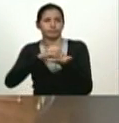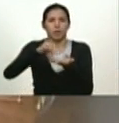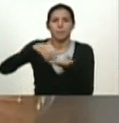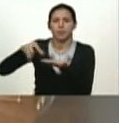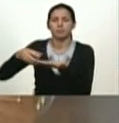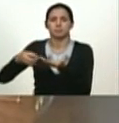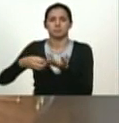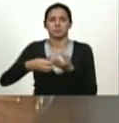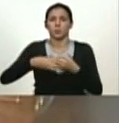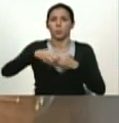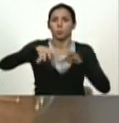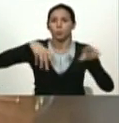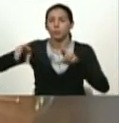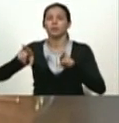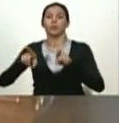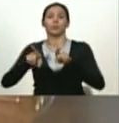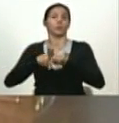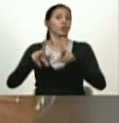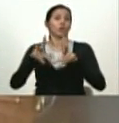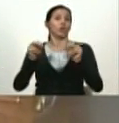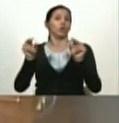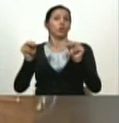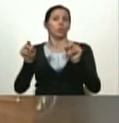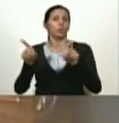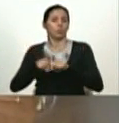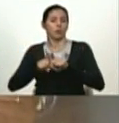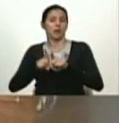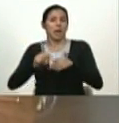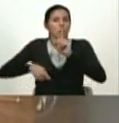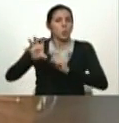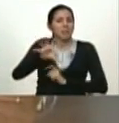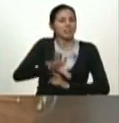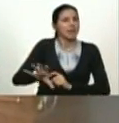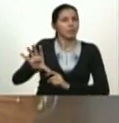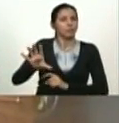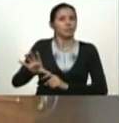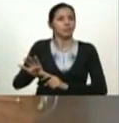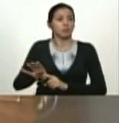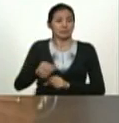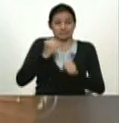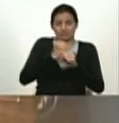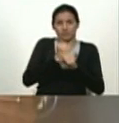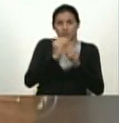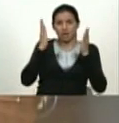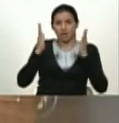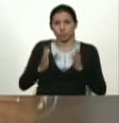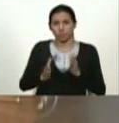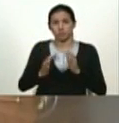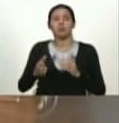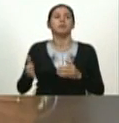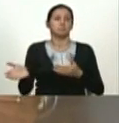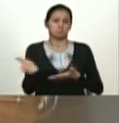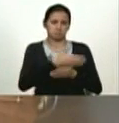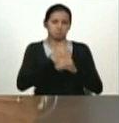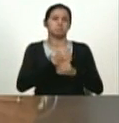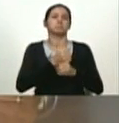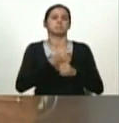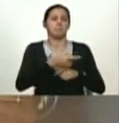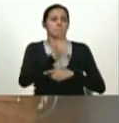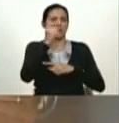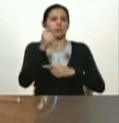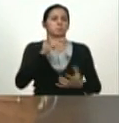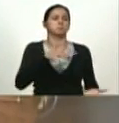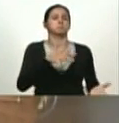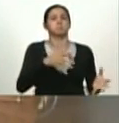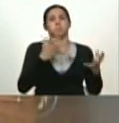no pase lo que está sucediendo en muchas partes del país que van nuestros pescadores consiguen los pescados y